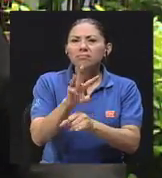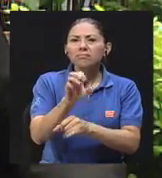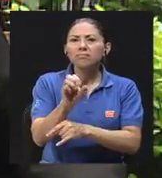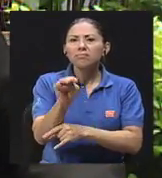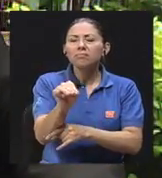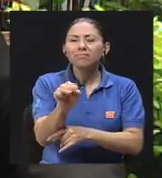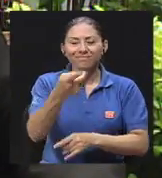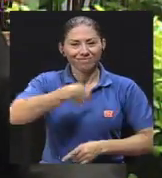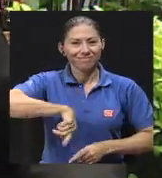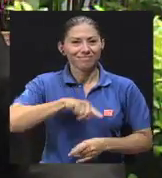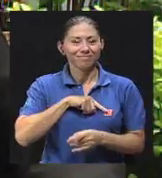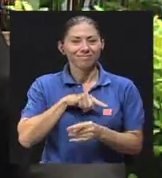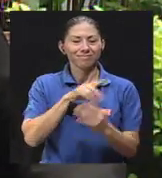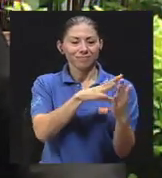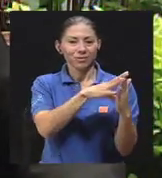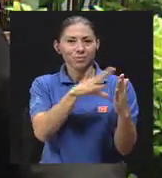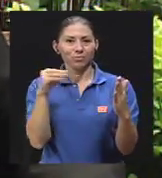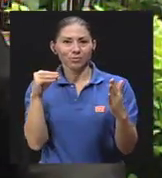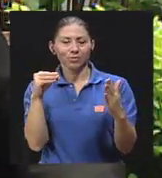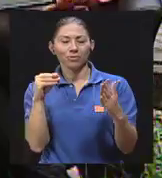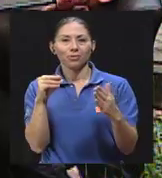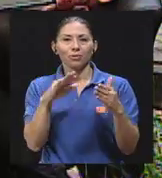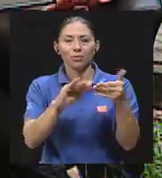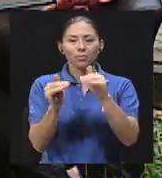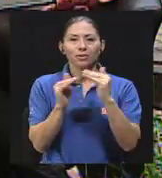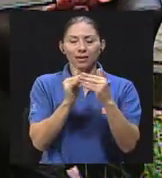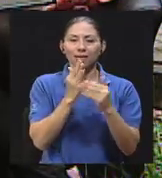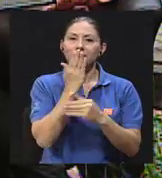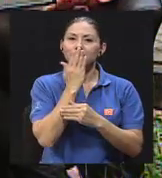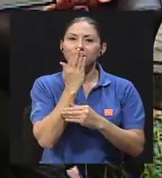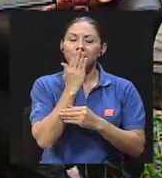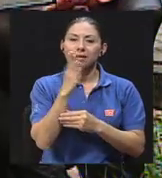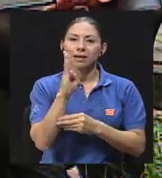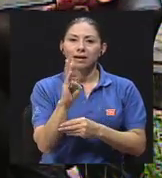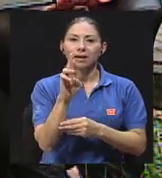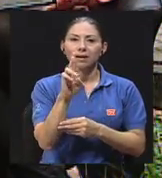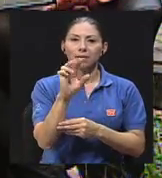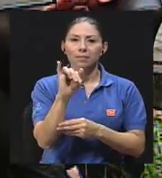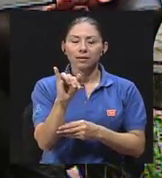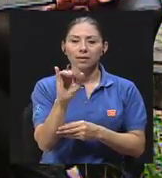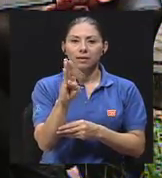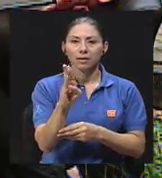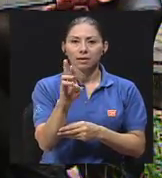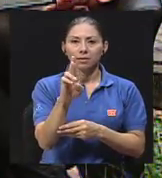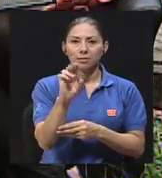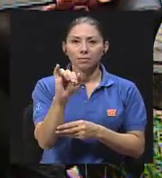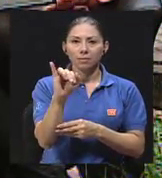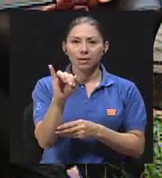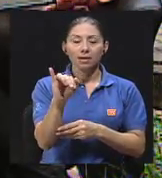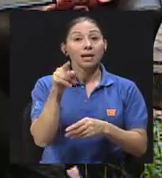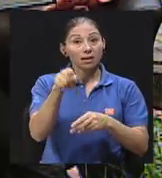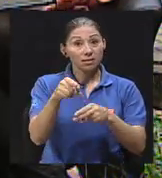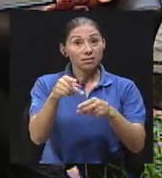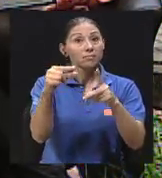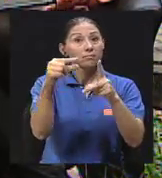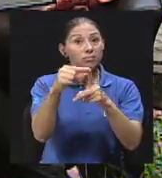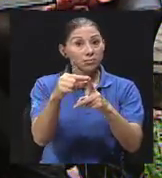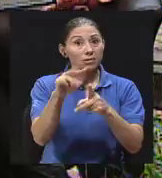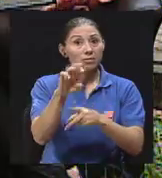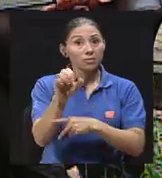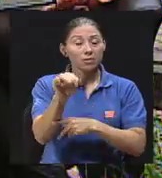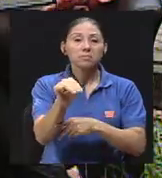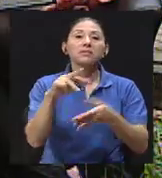tomamos prestado de la comunidad indígena, Bribri, porque UEM significa hombre, así, simple y sencillamente hombre.